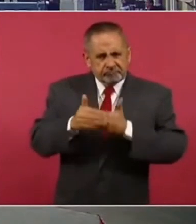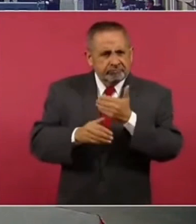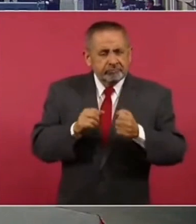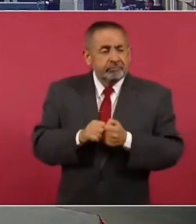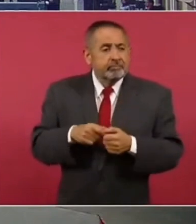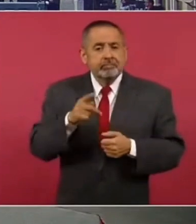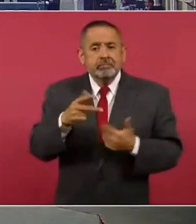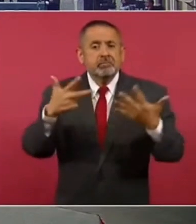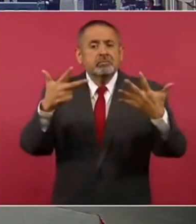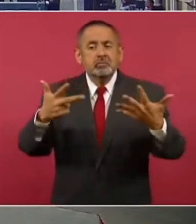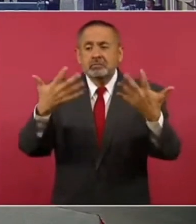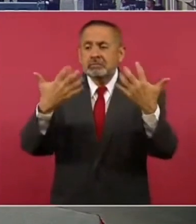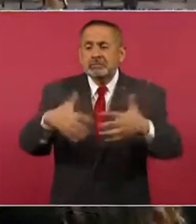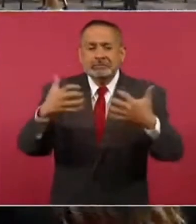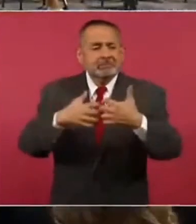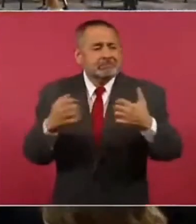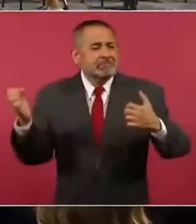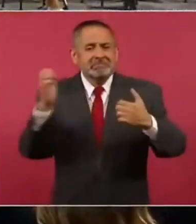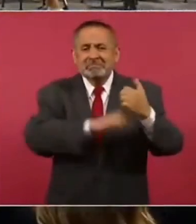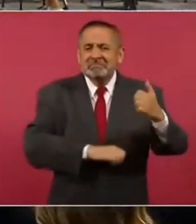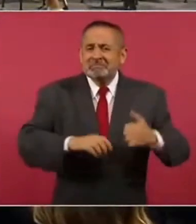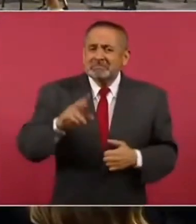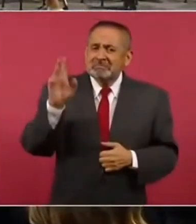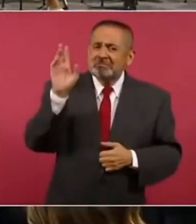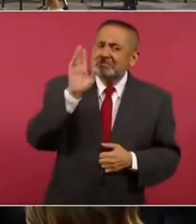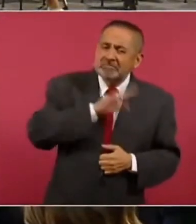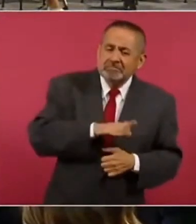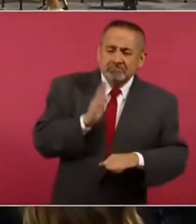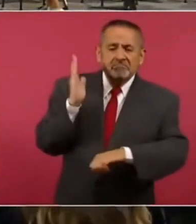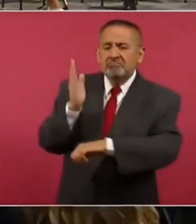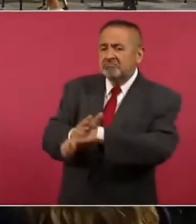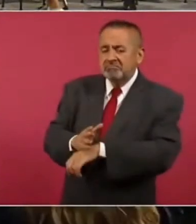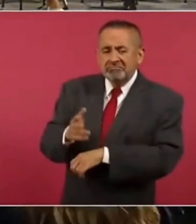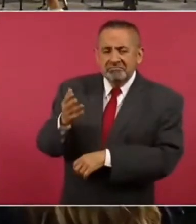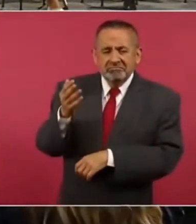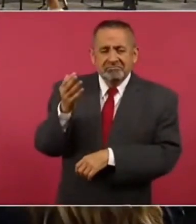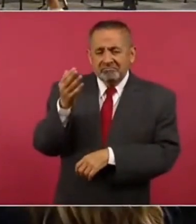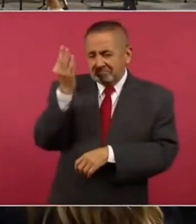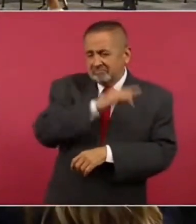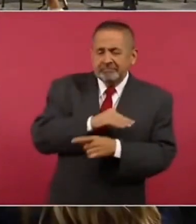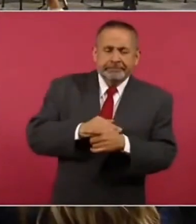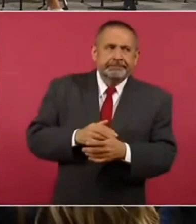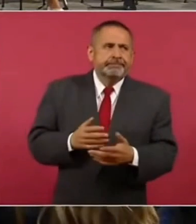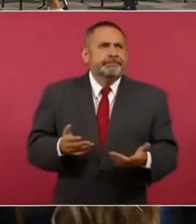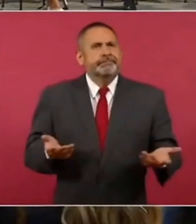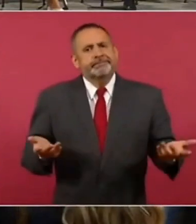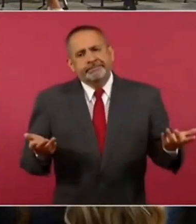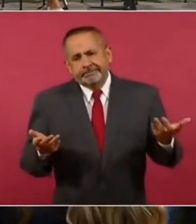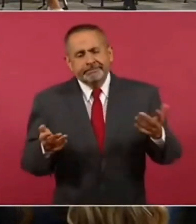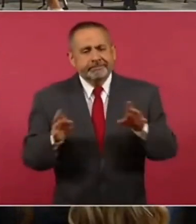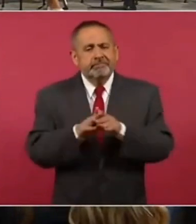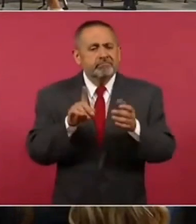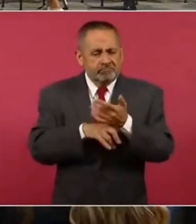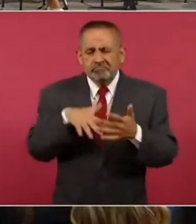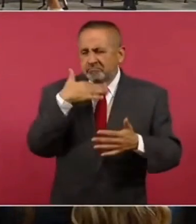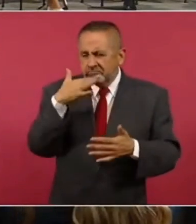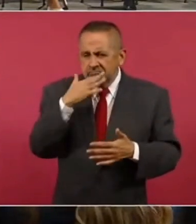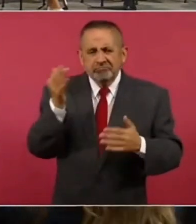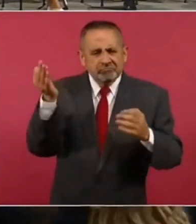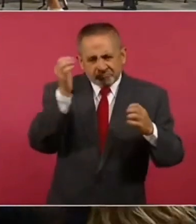ocho empresas que fueron sancionadas y boletinadas de fraudes